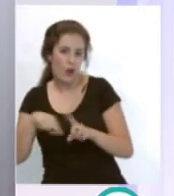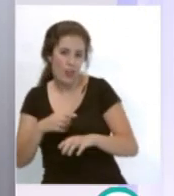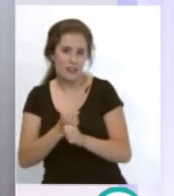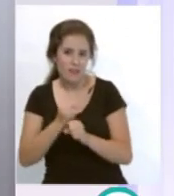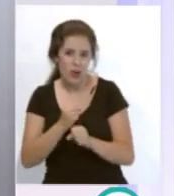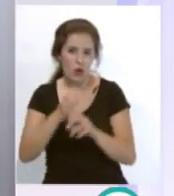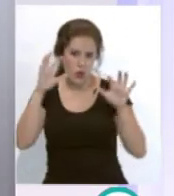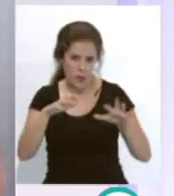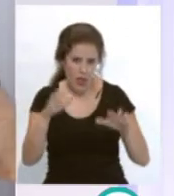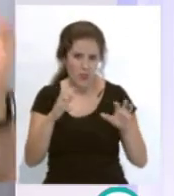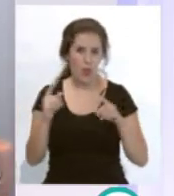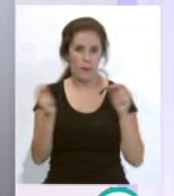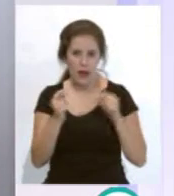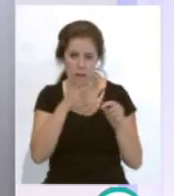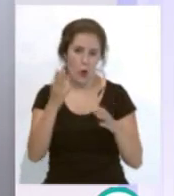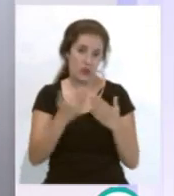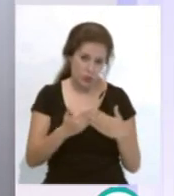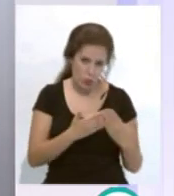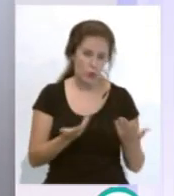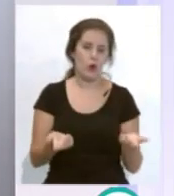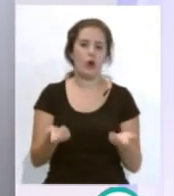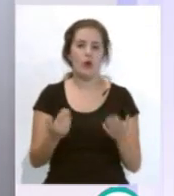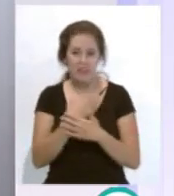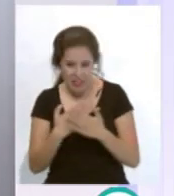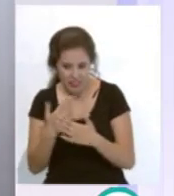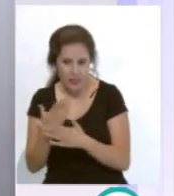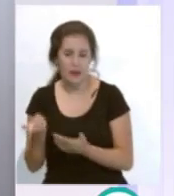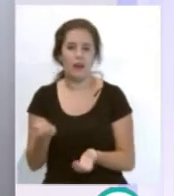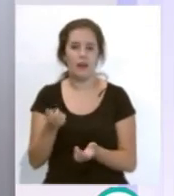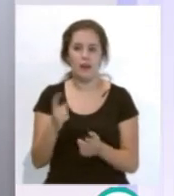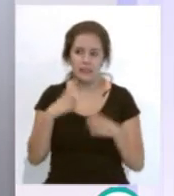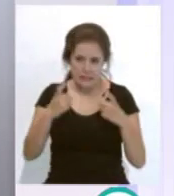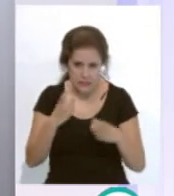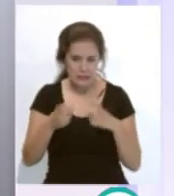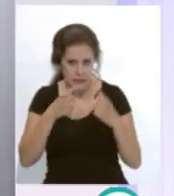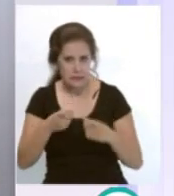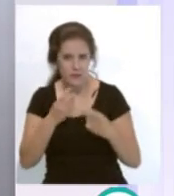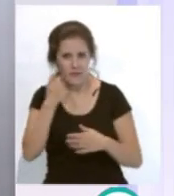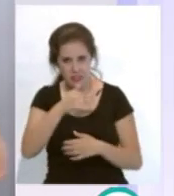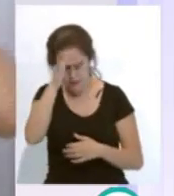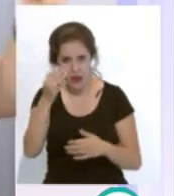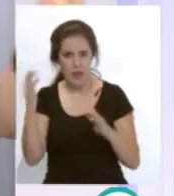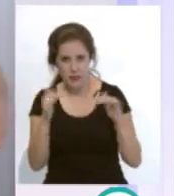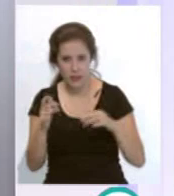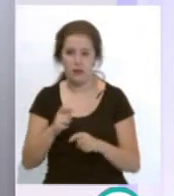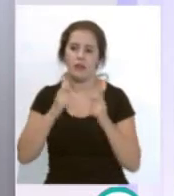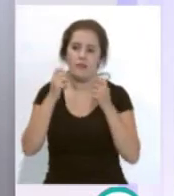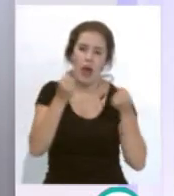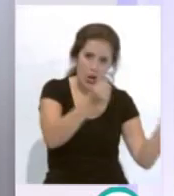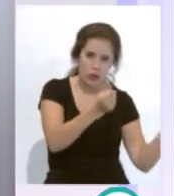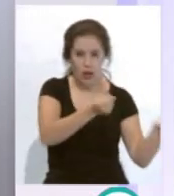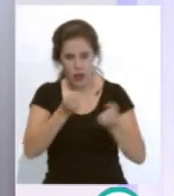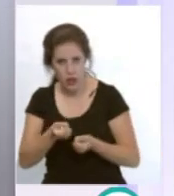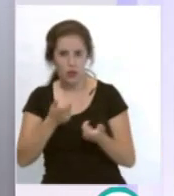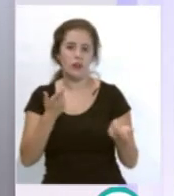días lloviendo, la pelea por los estudios, el día a día, el machaqueo, el fin de semana de cada partido, el llevarlo, el traerlo, lo que